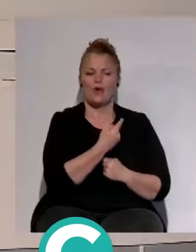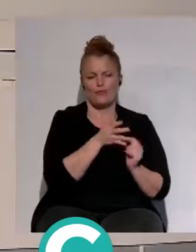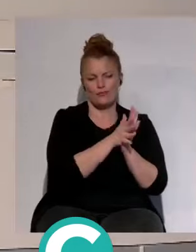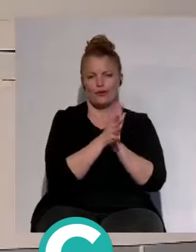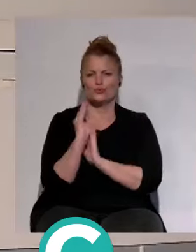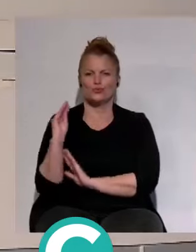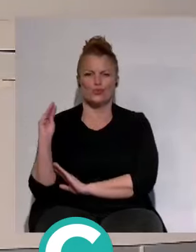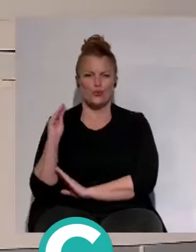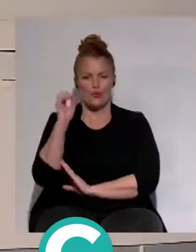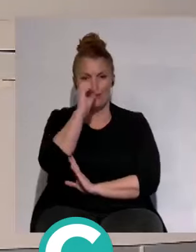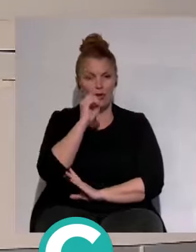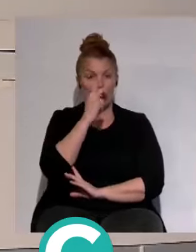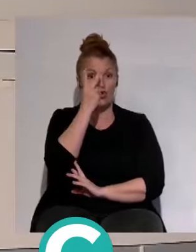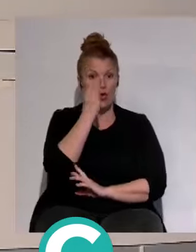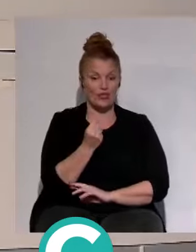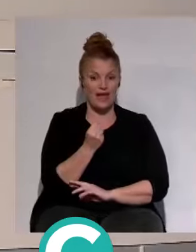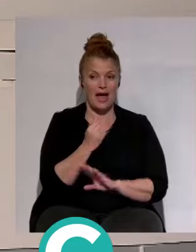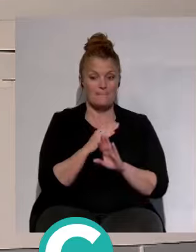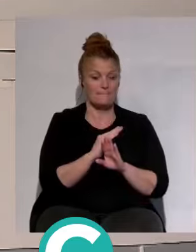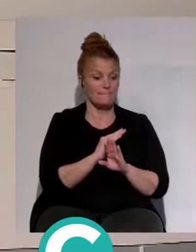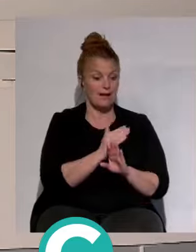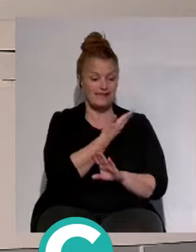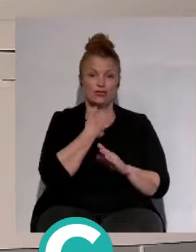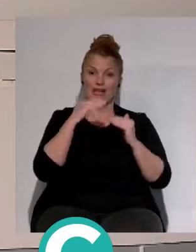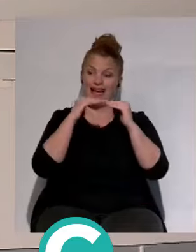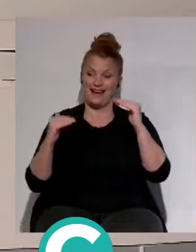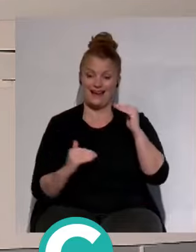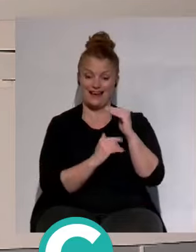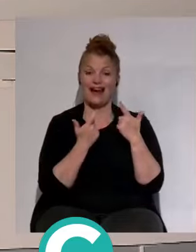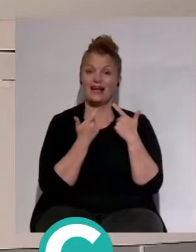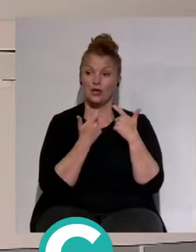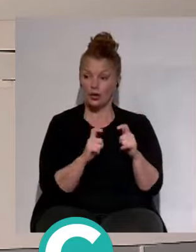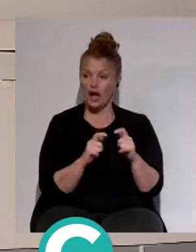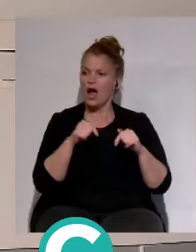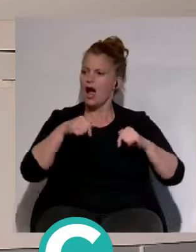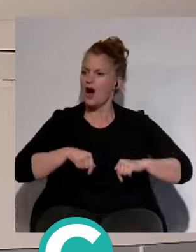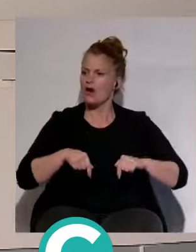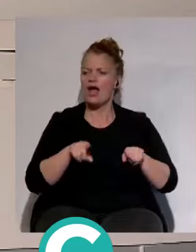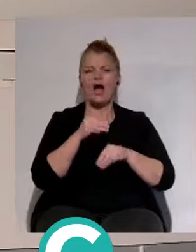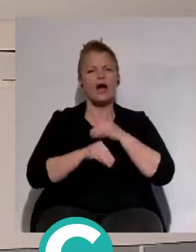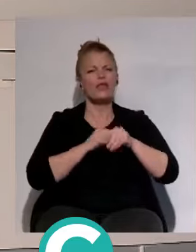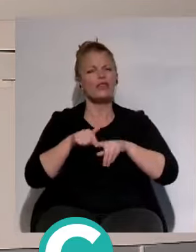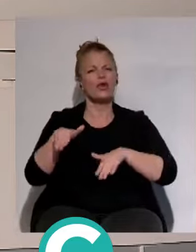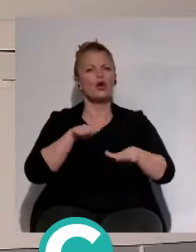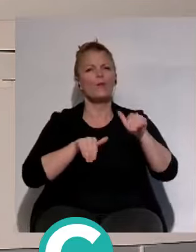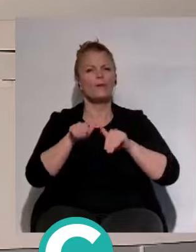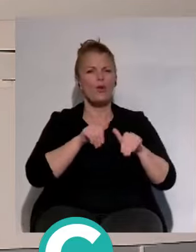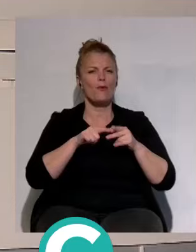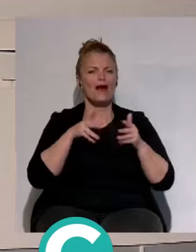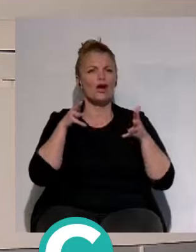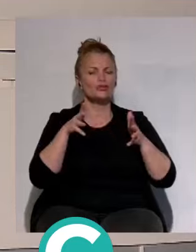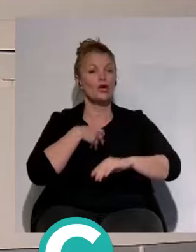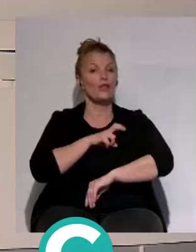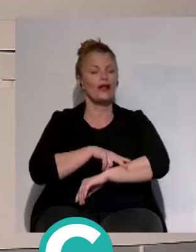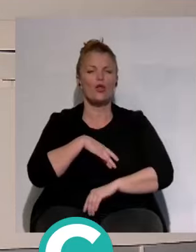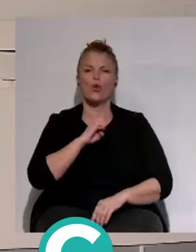a dos días pasado el descenso de categoría prácticamente, convoca el que fuera consejero delegado del